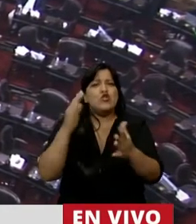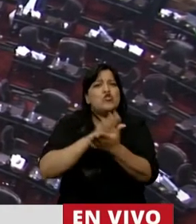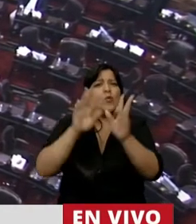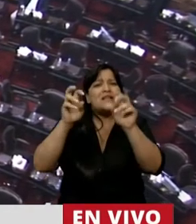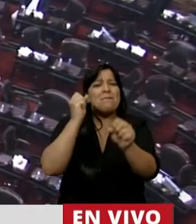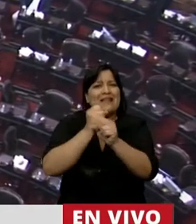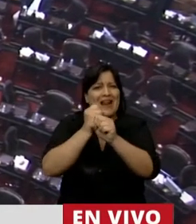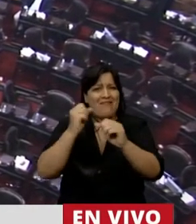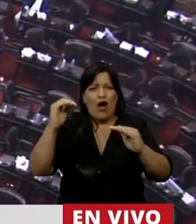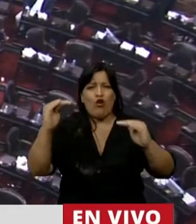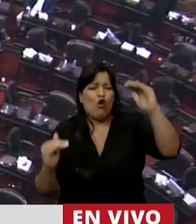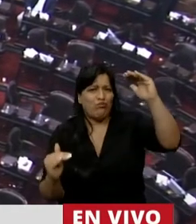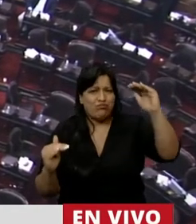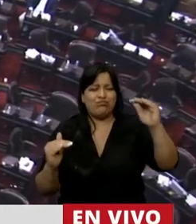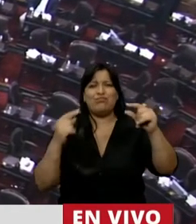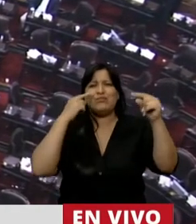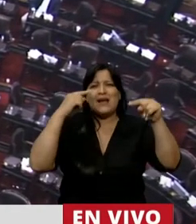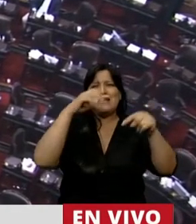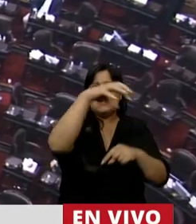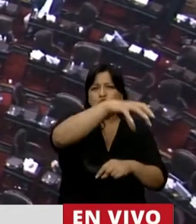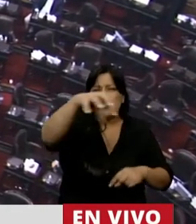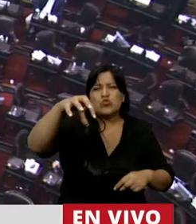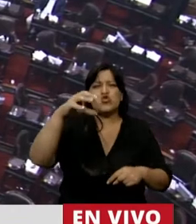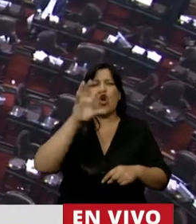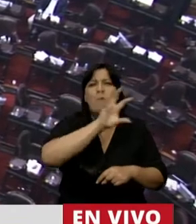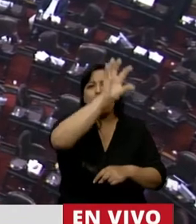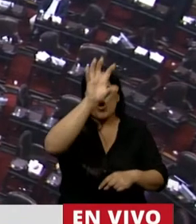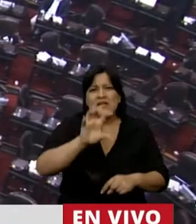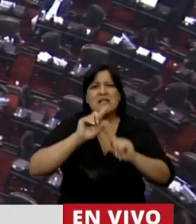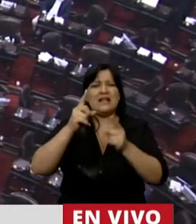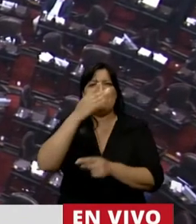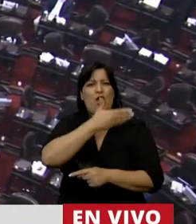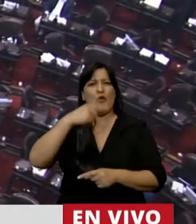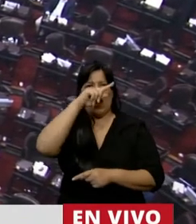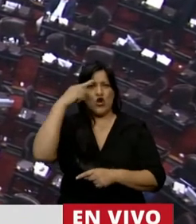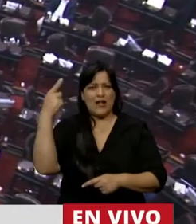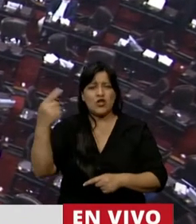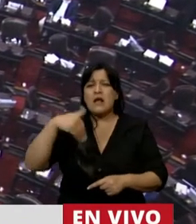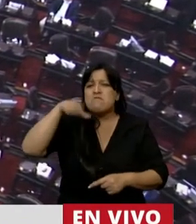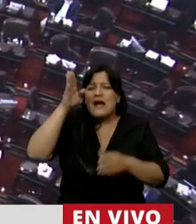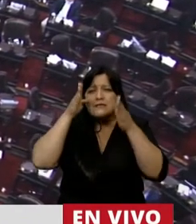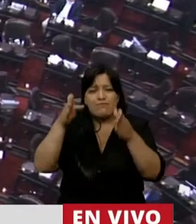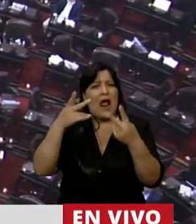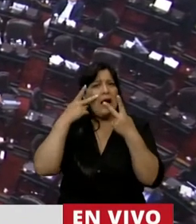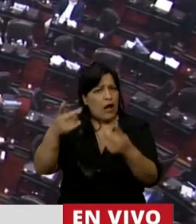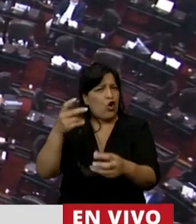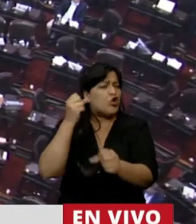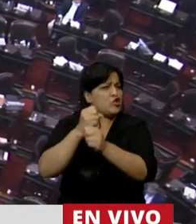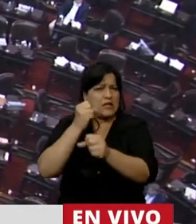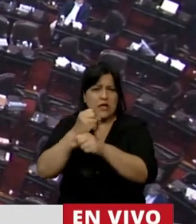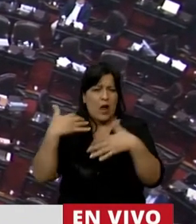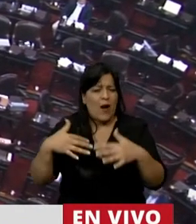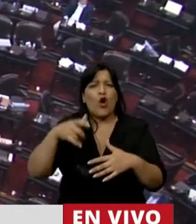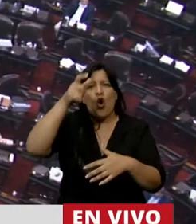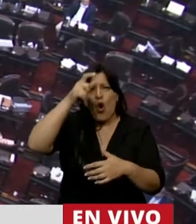entre las instituciones provinciales y el gobierno nacional. Fundamentalmente, reconocer el trabajo de